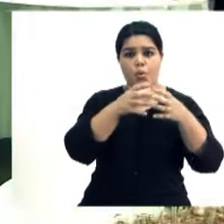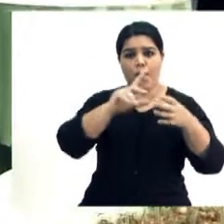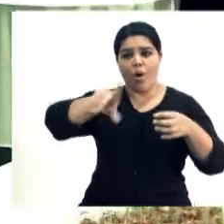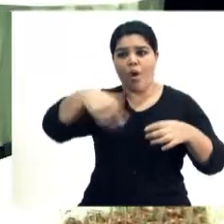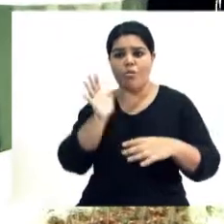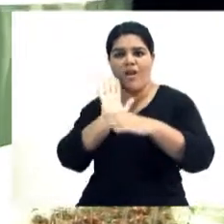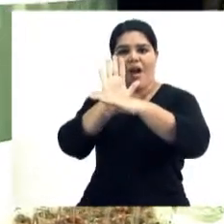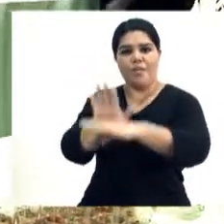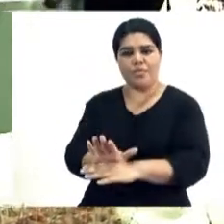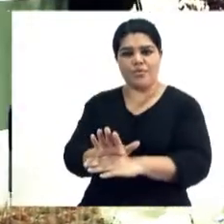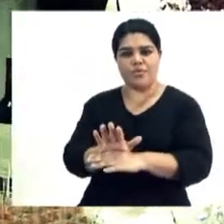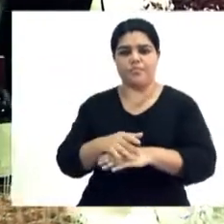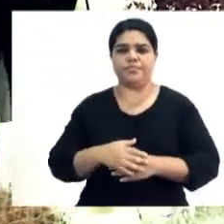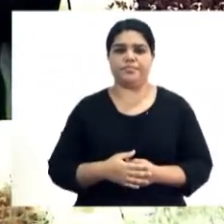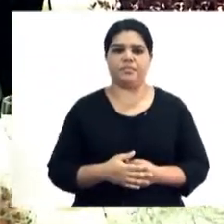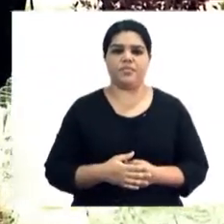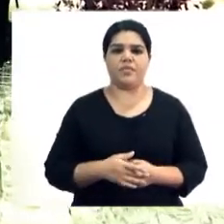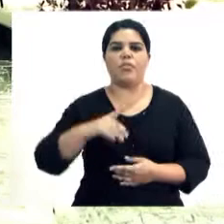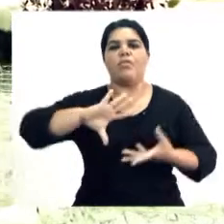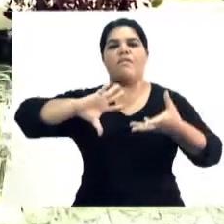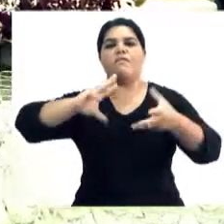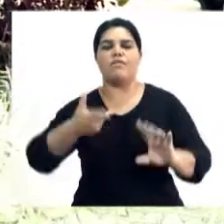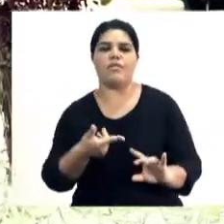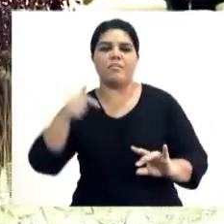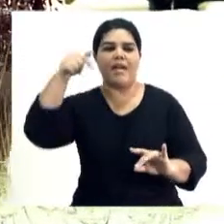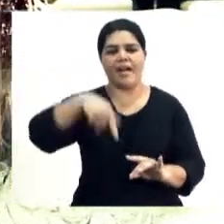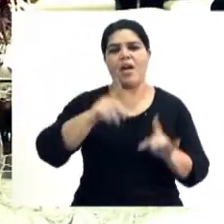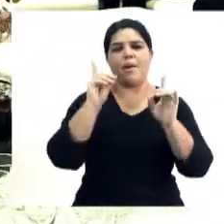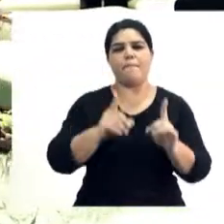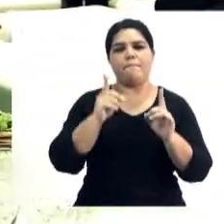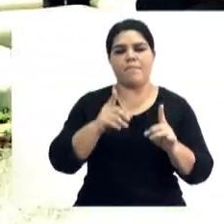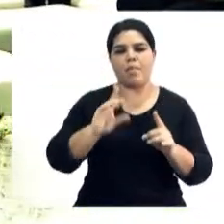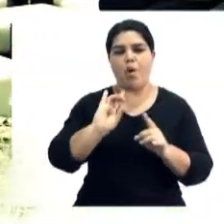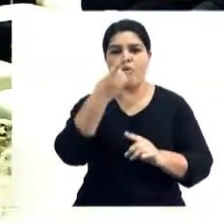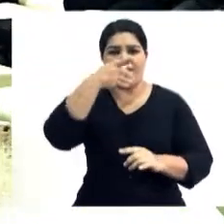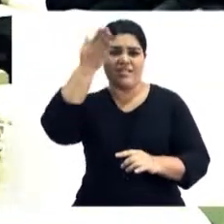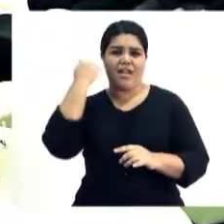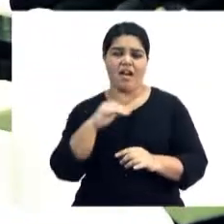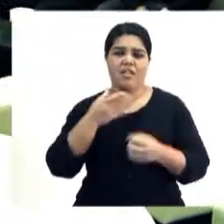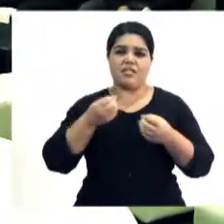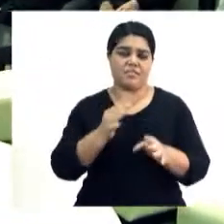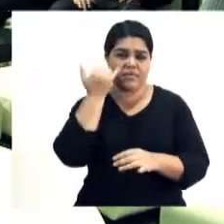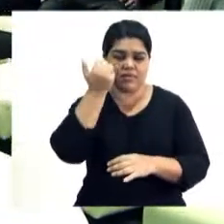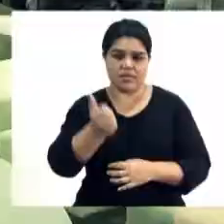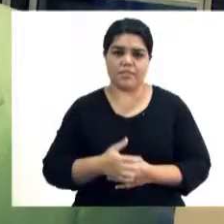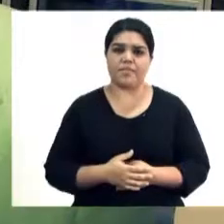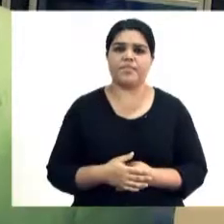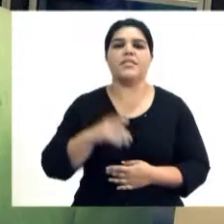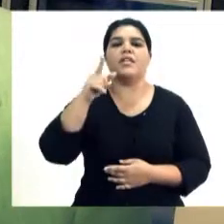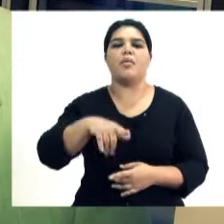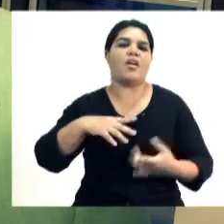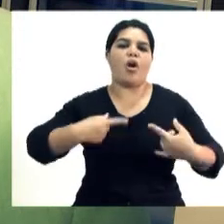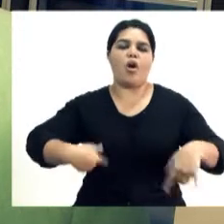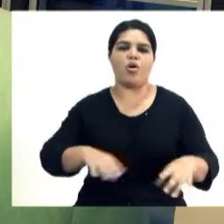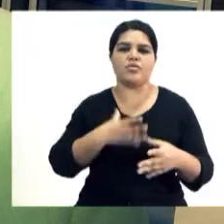como una herramienta más de apoyo al sistema de incubación que tiene la universidad. Y se suma al resto de los beneficios que tiene